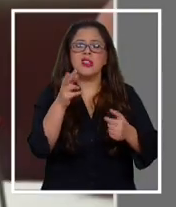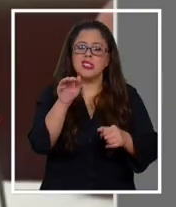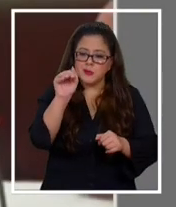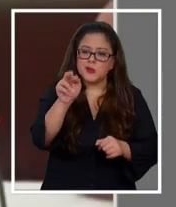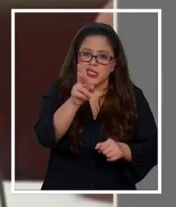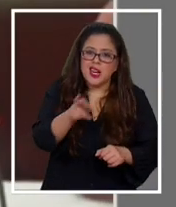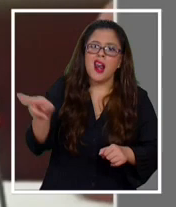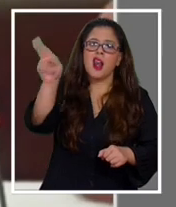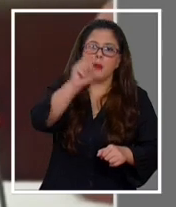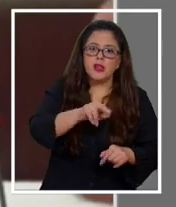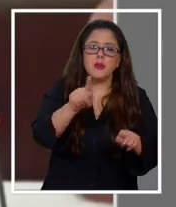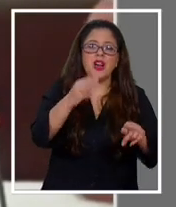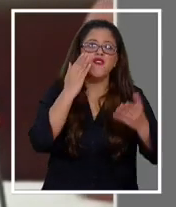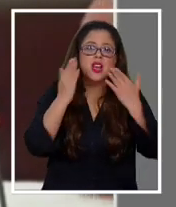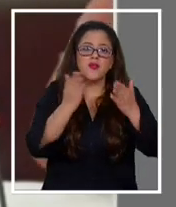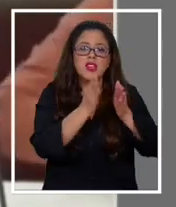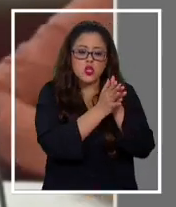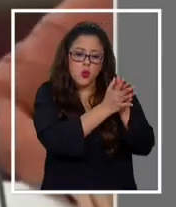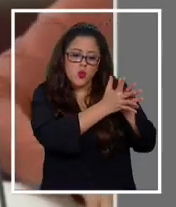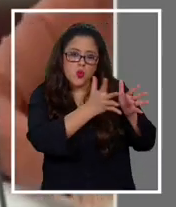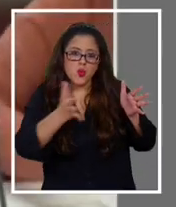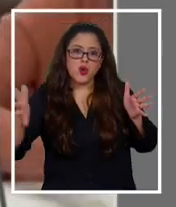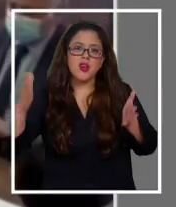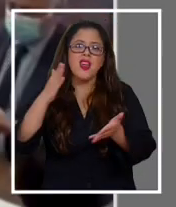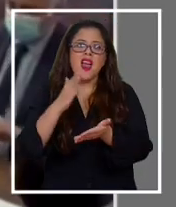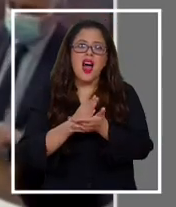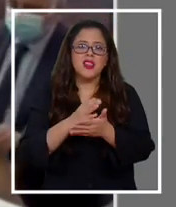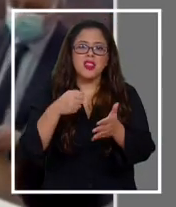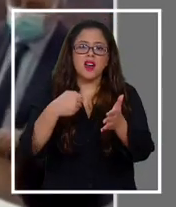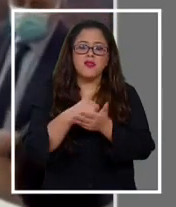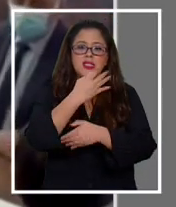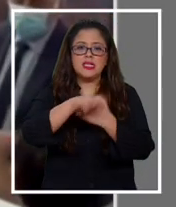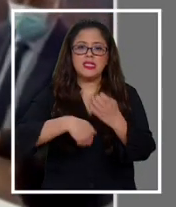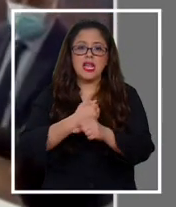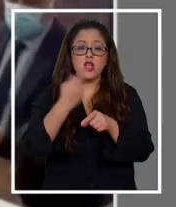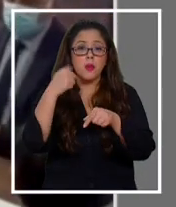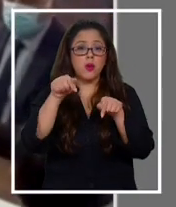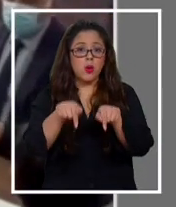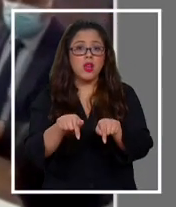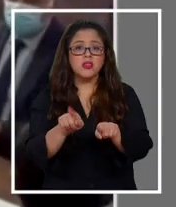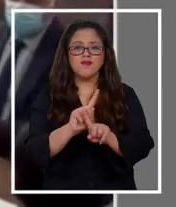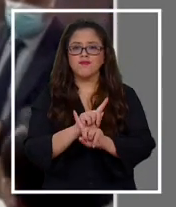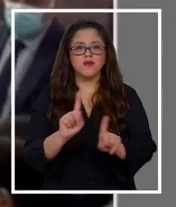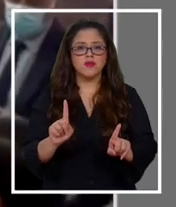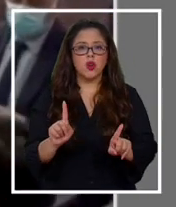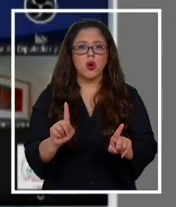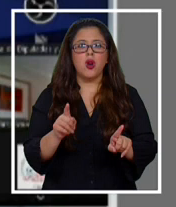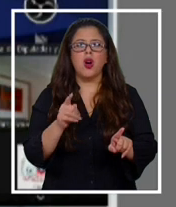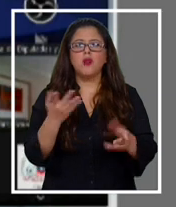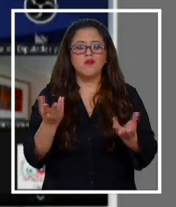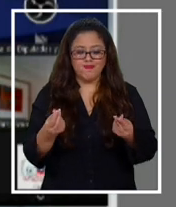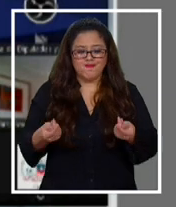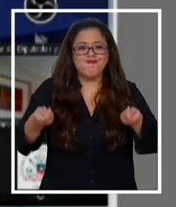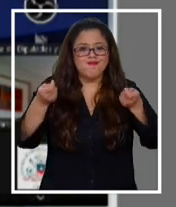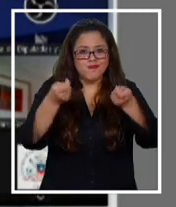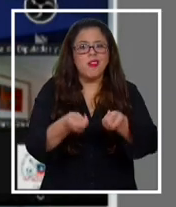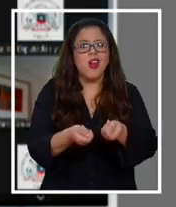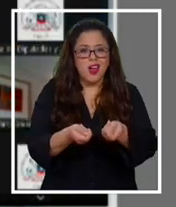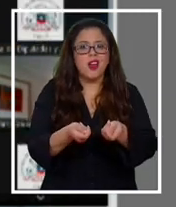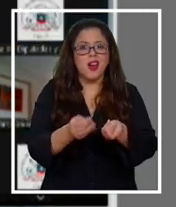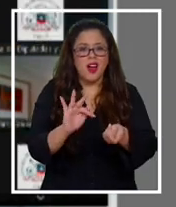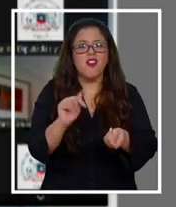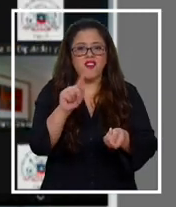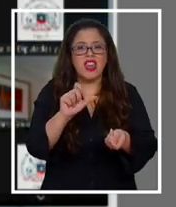el beneficio se extienda hasta fin de año. La moción no prosperó debido al alto costo fiscal y los